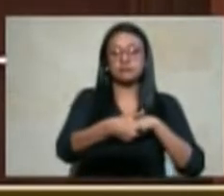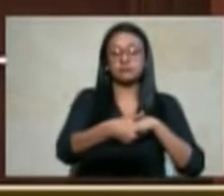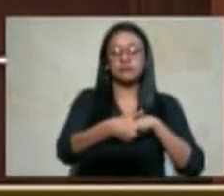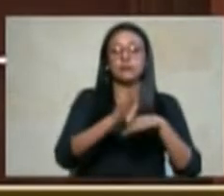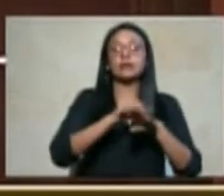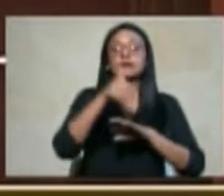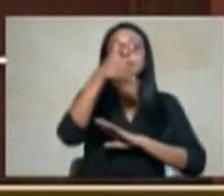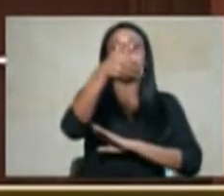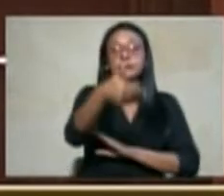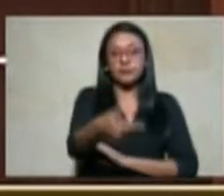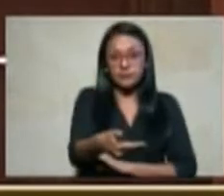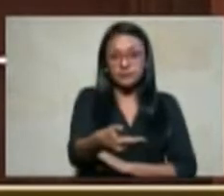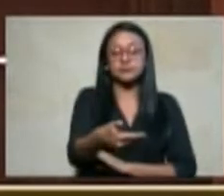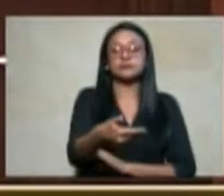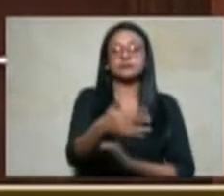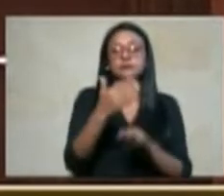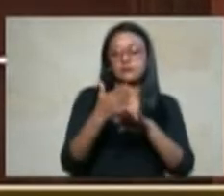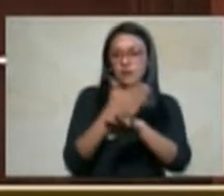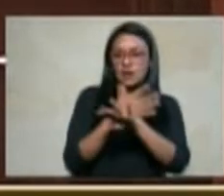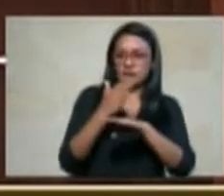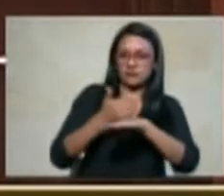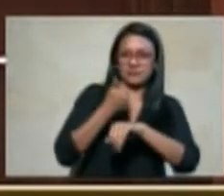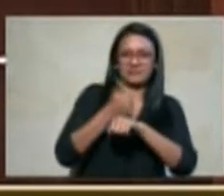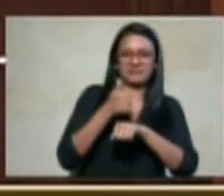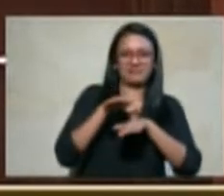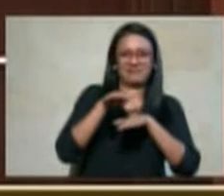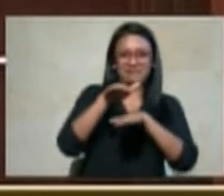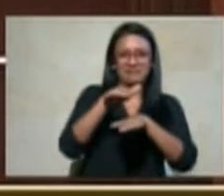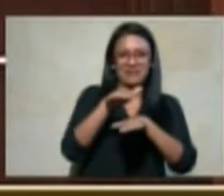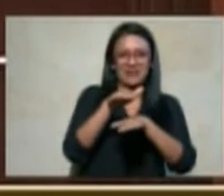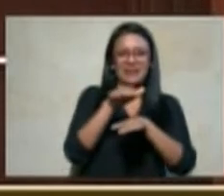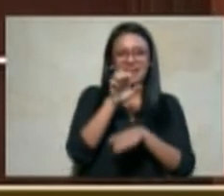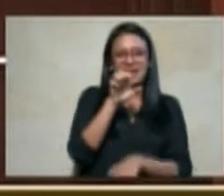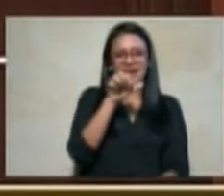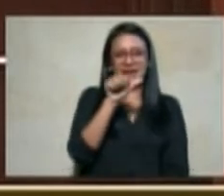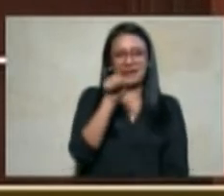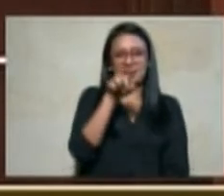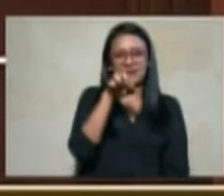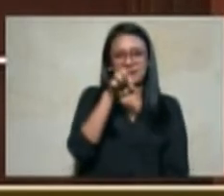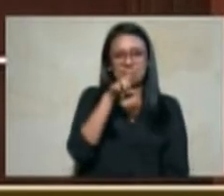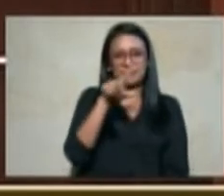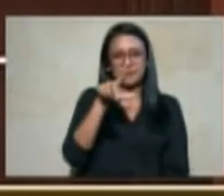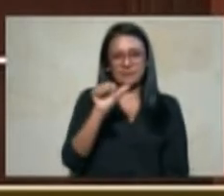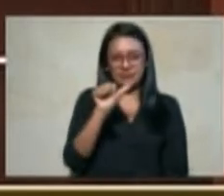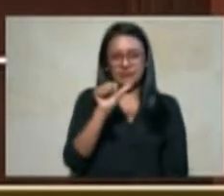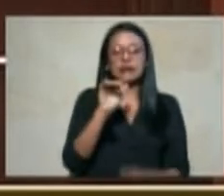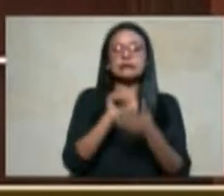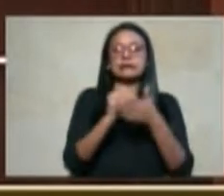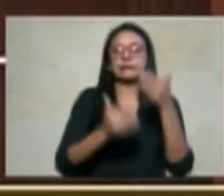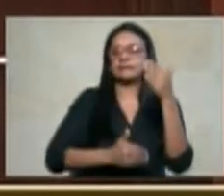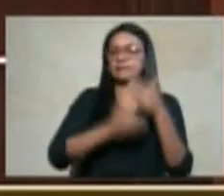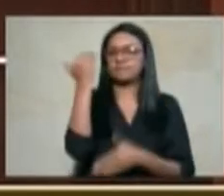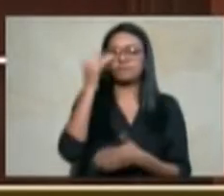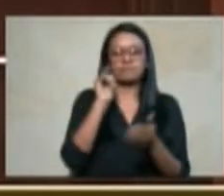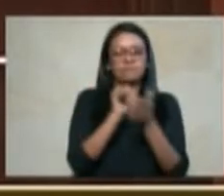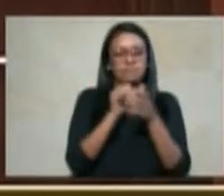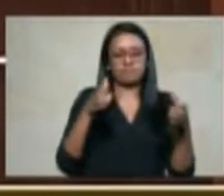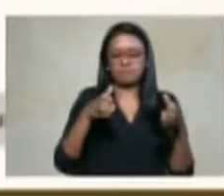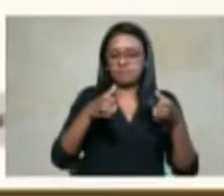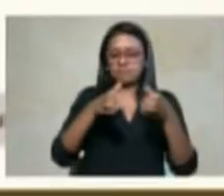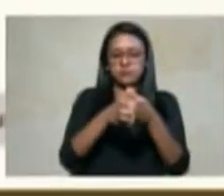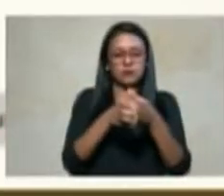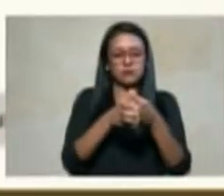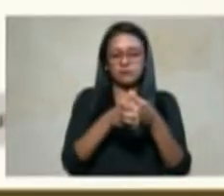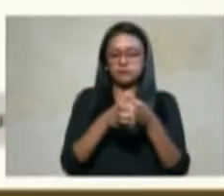bien lo decía el representante Intia Esprilla entonces comienza ya la etapa judicial que es en donde uno puede comenzar a afirmar que la